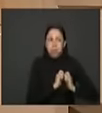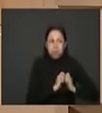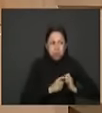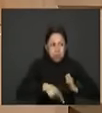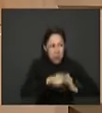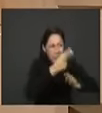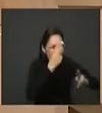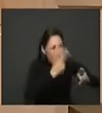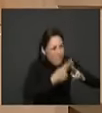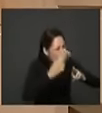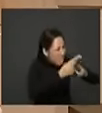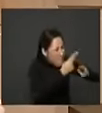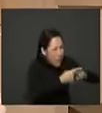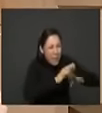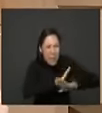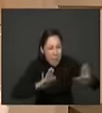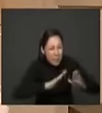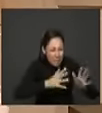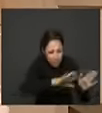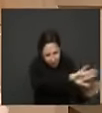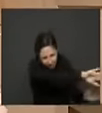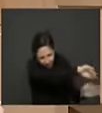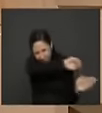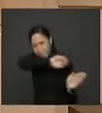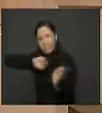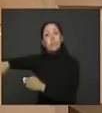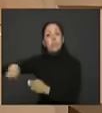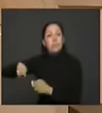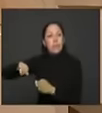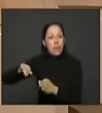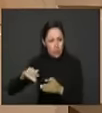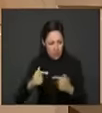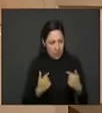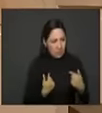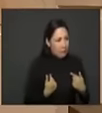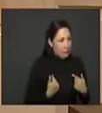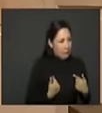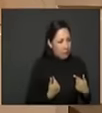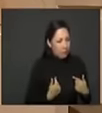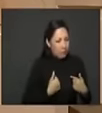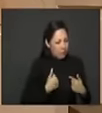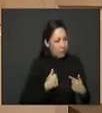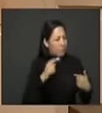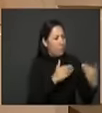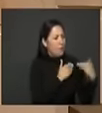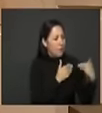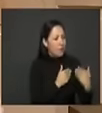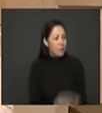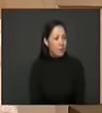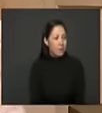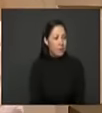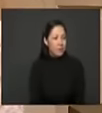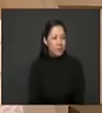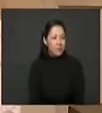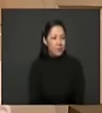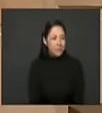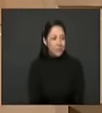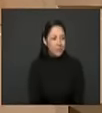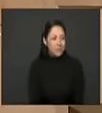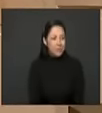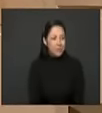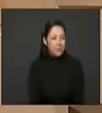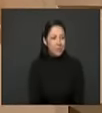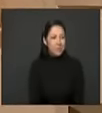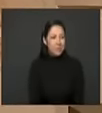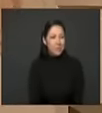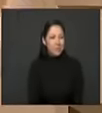funciones que son el corazón del Estado a los ilegales en ese territorio. ¿Cómo hacerlo? Entonces